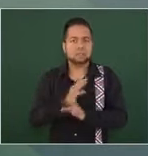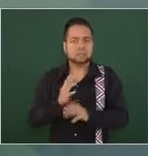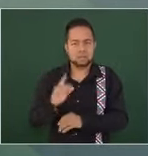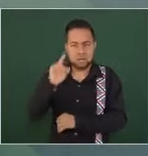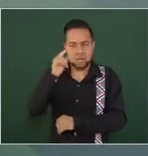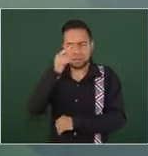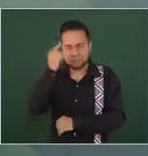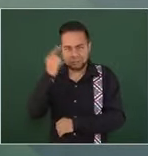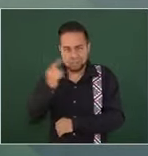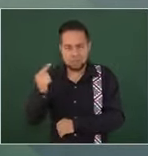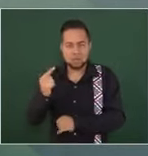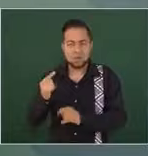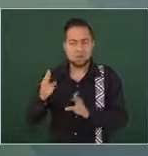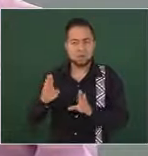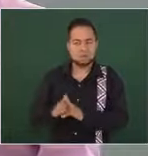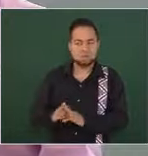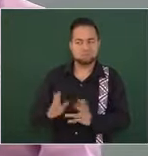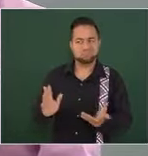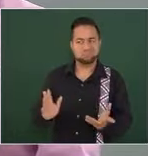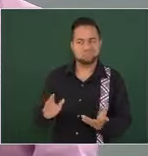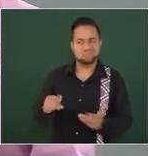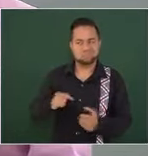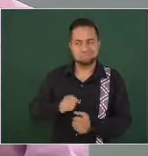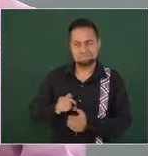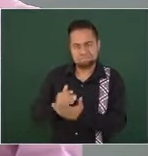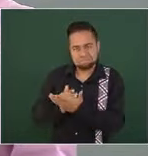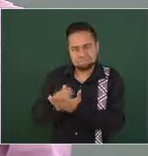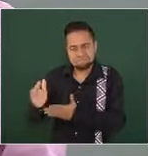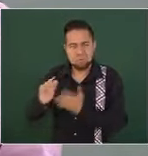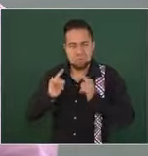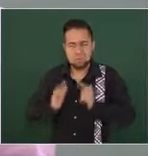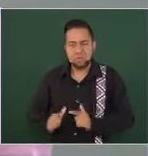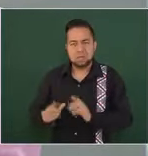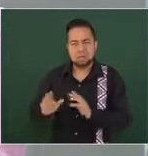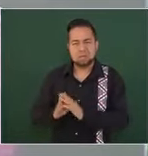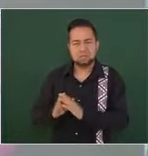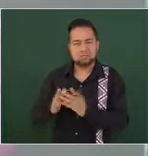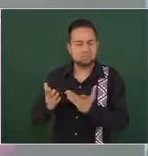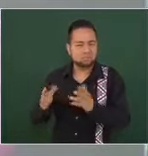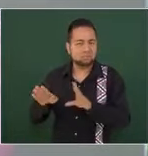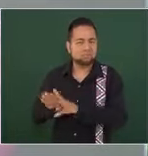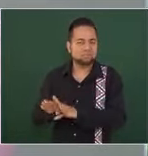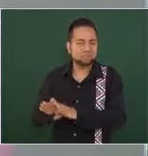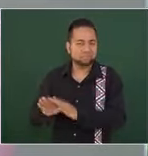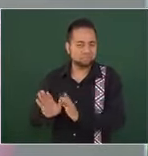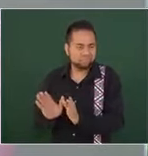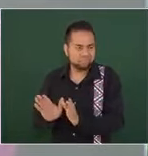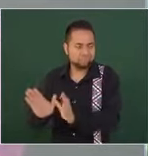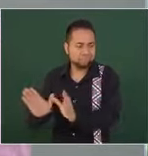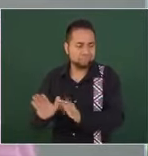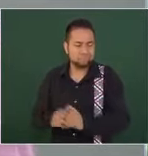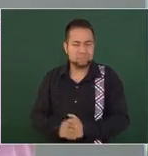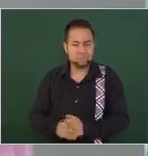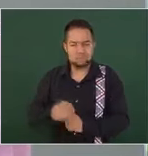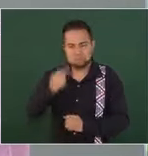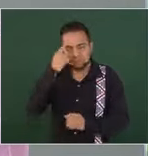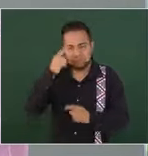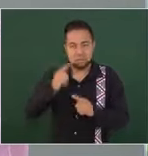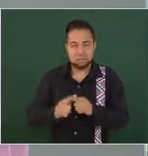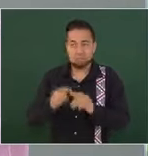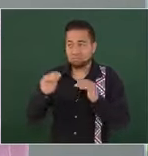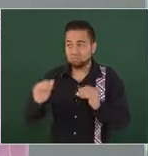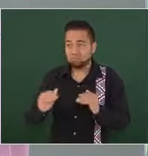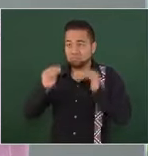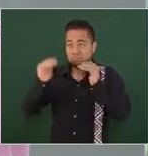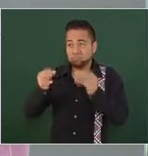desconoció al poder judicial en particular a la Suprema Corte